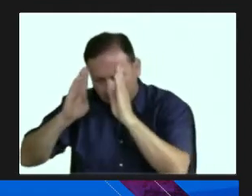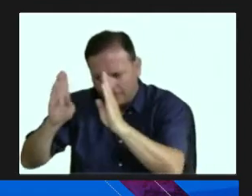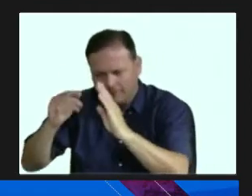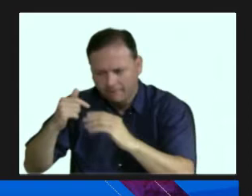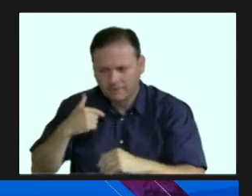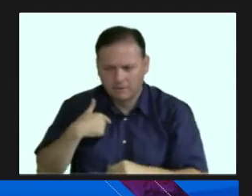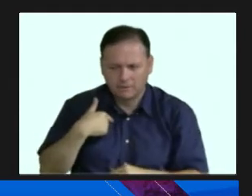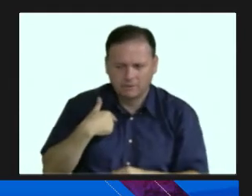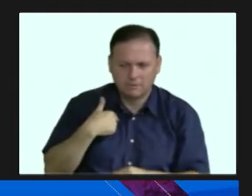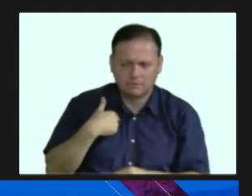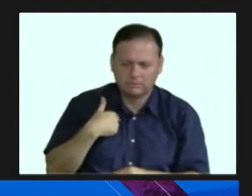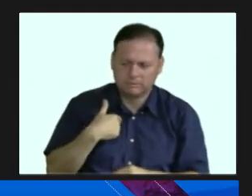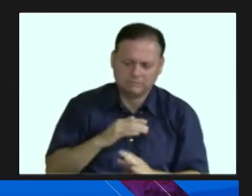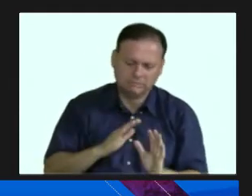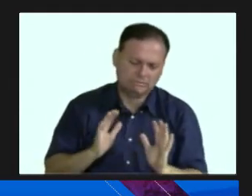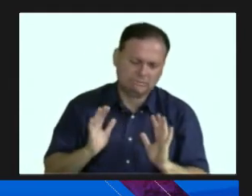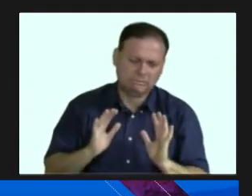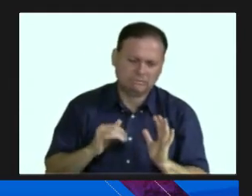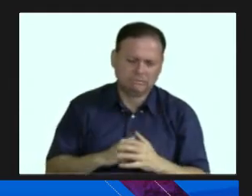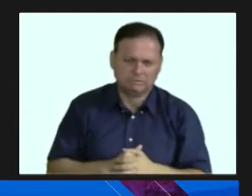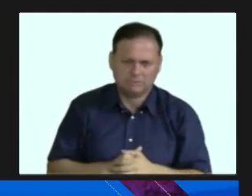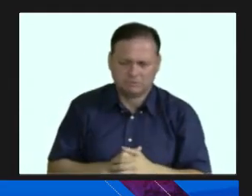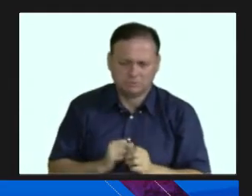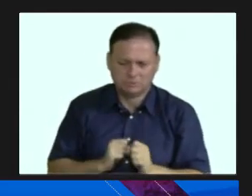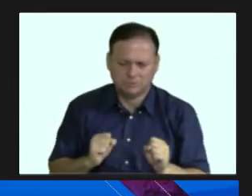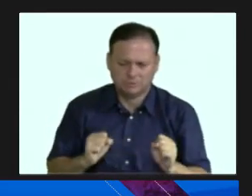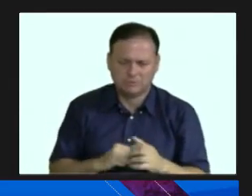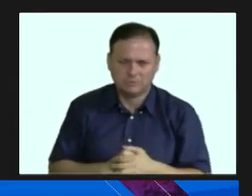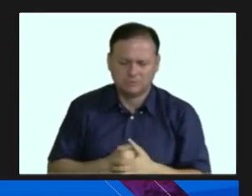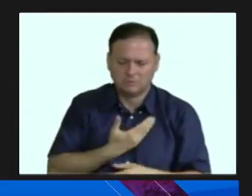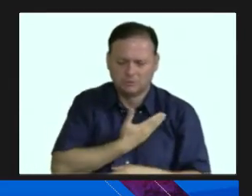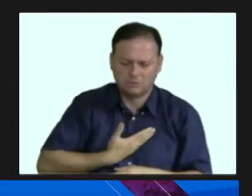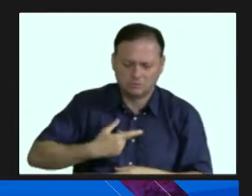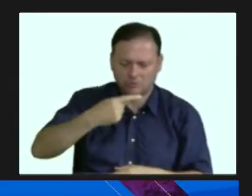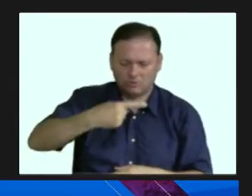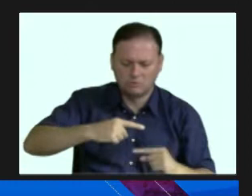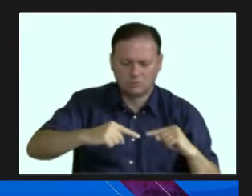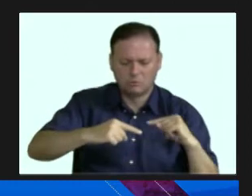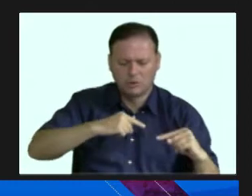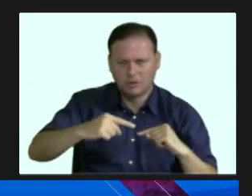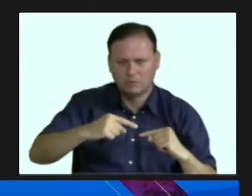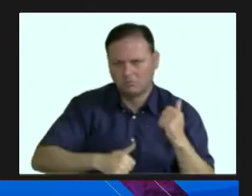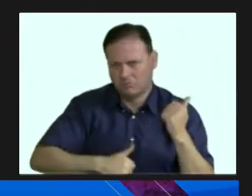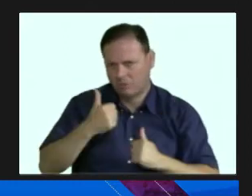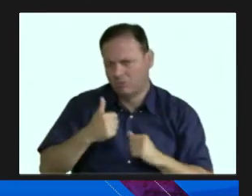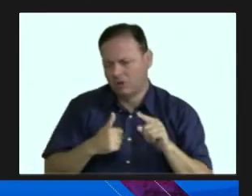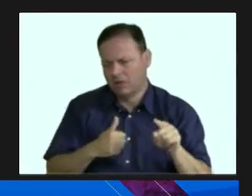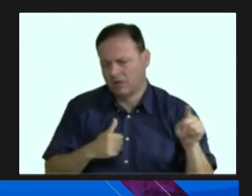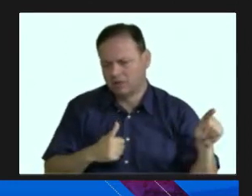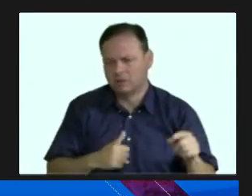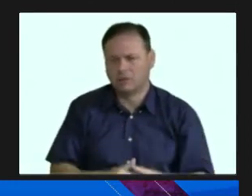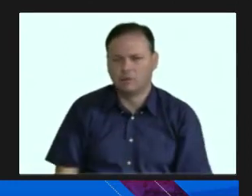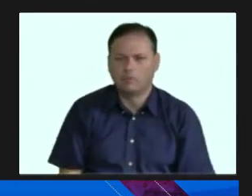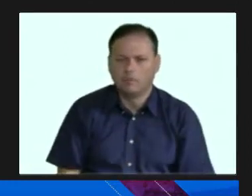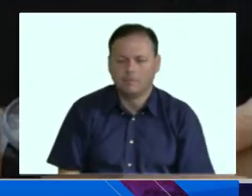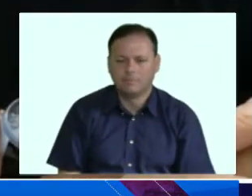de mi distrito y en ese sentido yo creo que la gobernación sería lo ideal si es que tomamos esa decisión, digo. Y más ahora